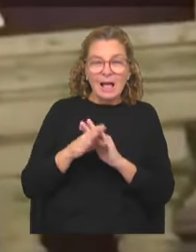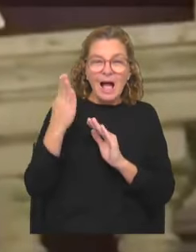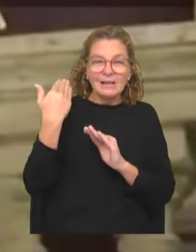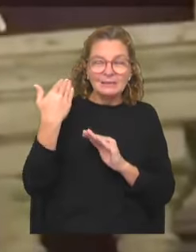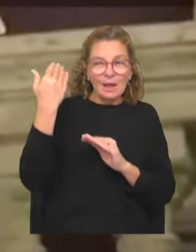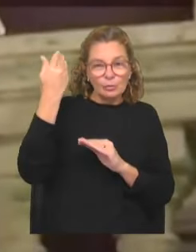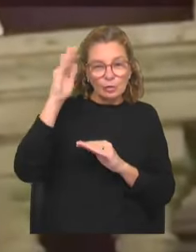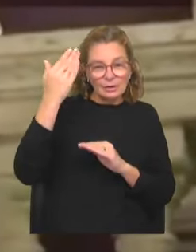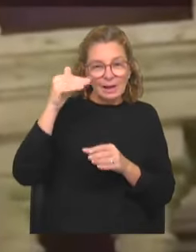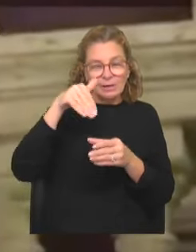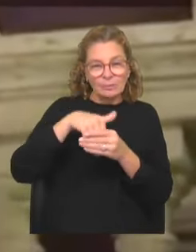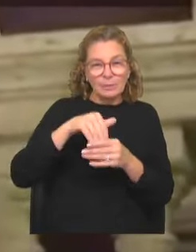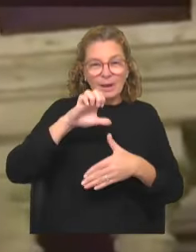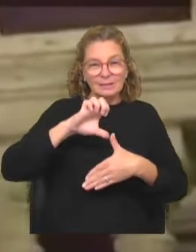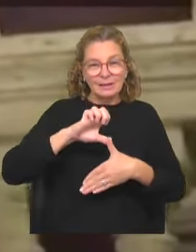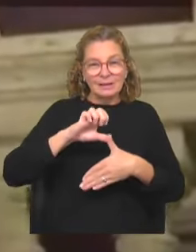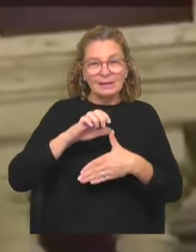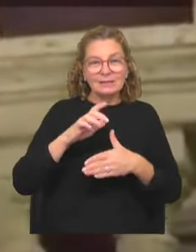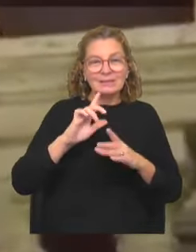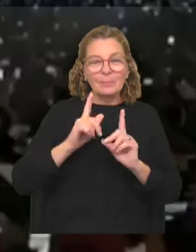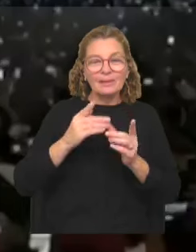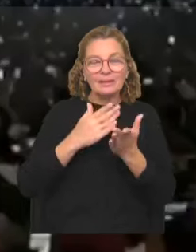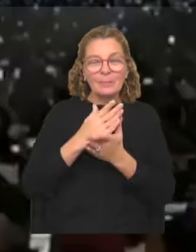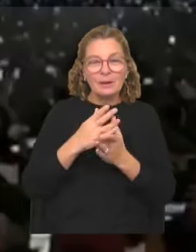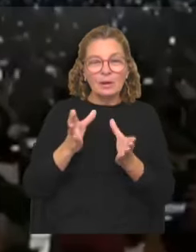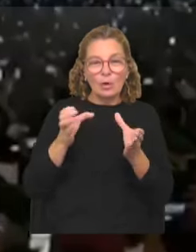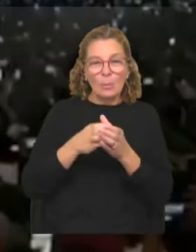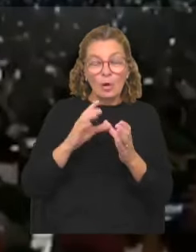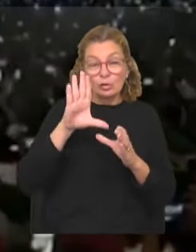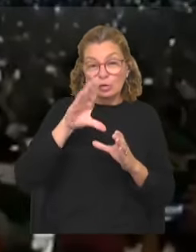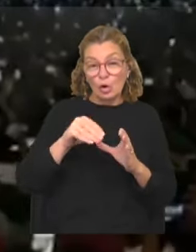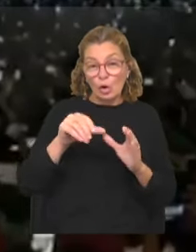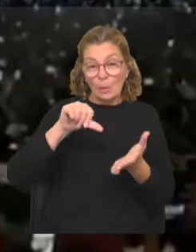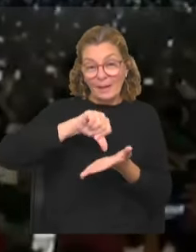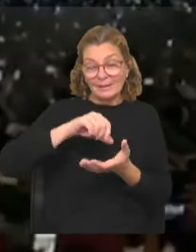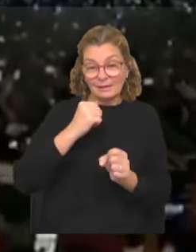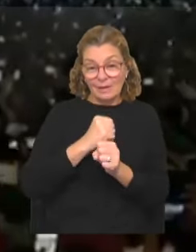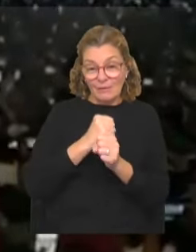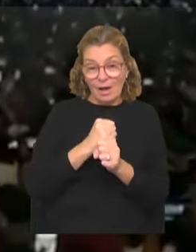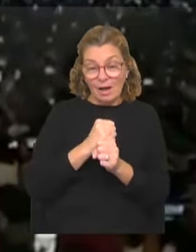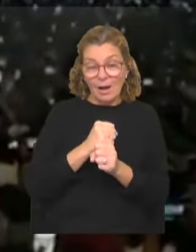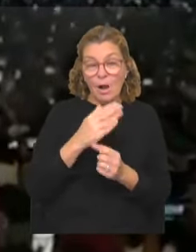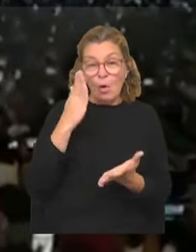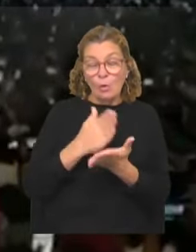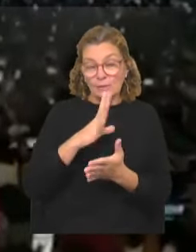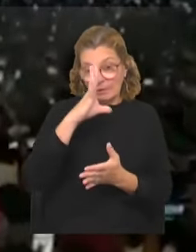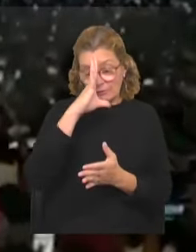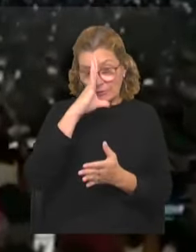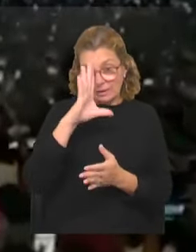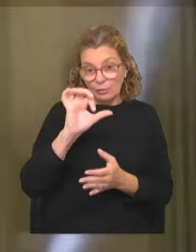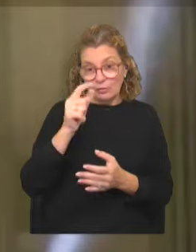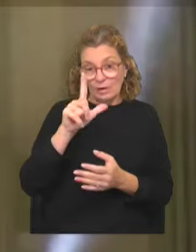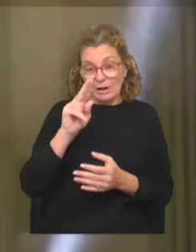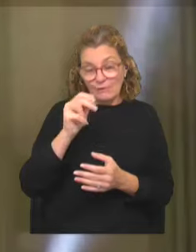autoridades electorales latinoamericanas y desplegar habitualmente misiones en todos los países. La última fue en febrero en El Salvador, cuando el